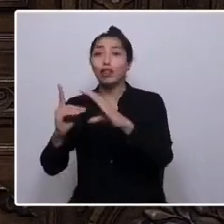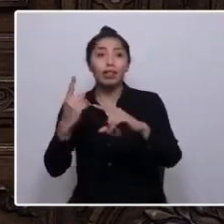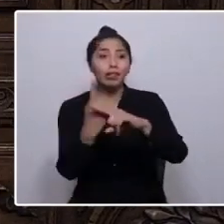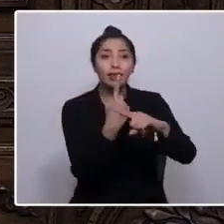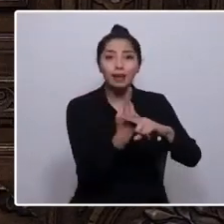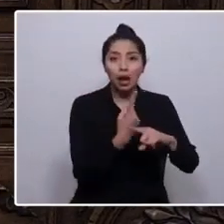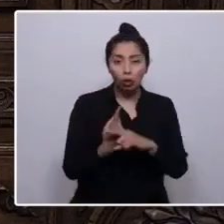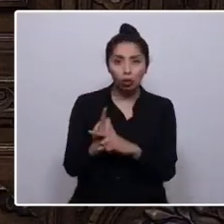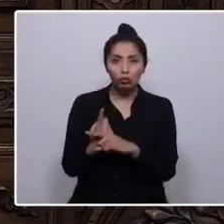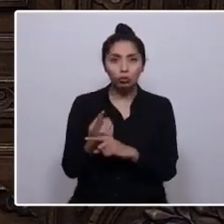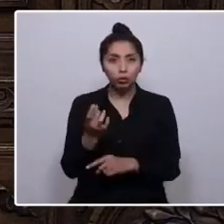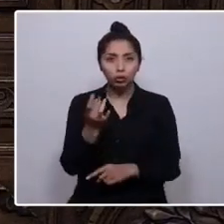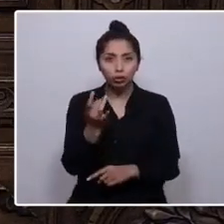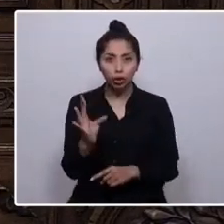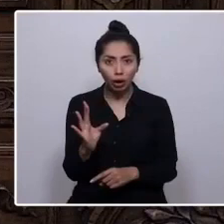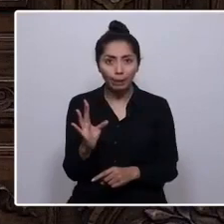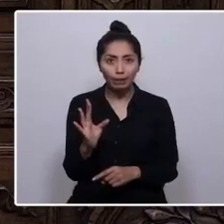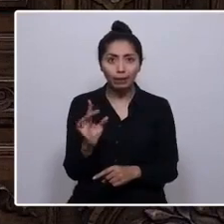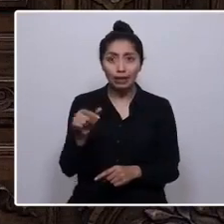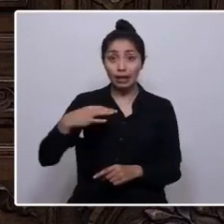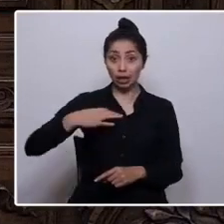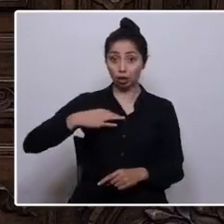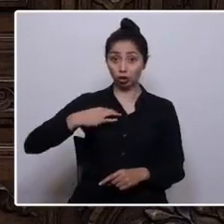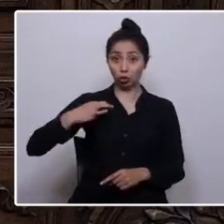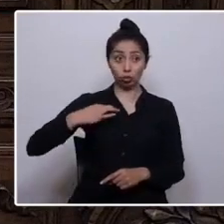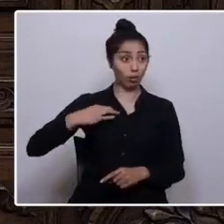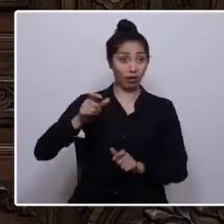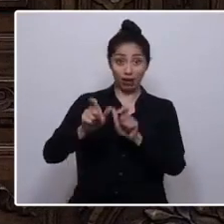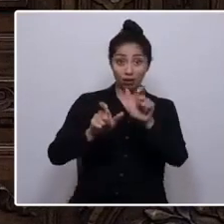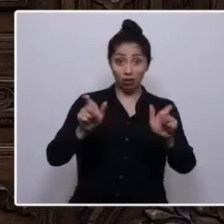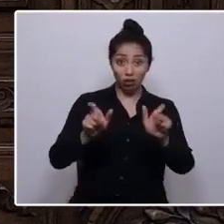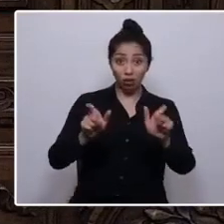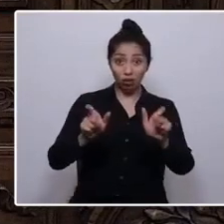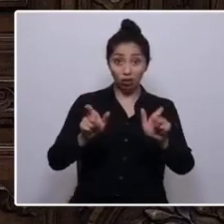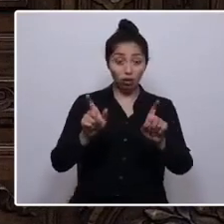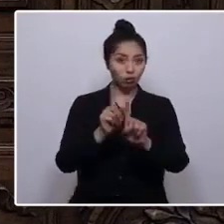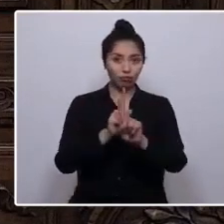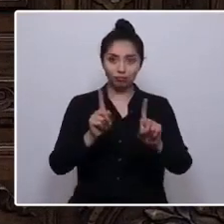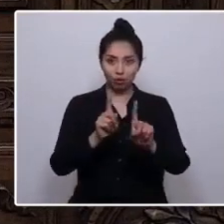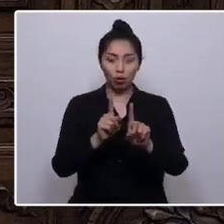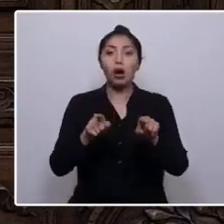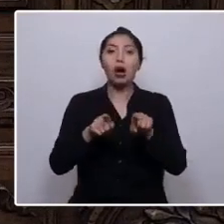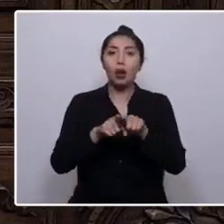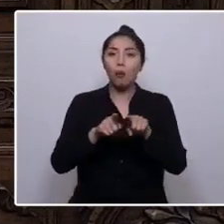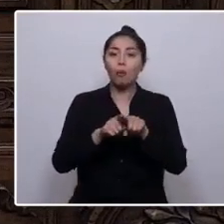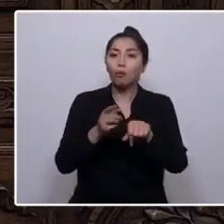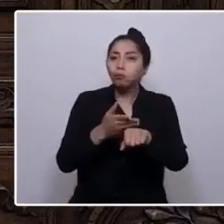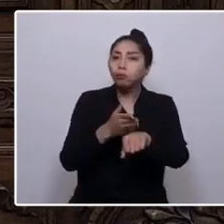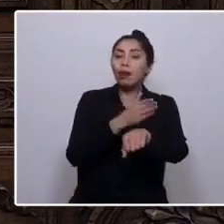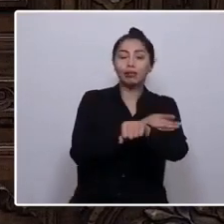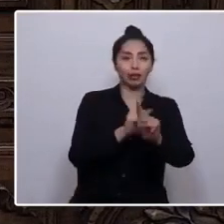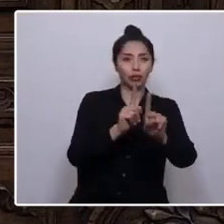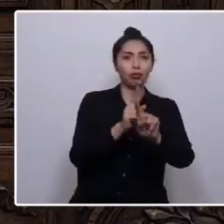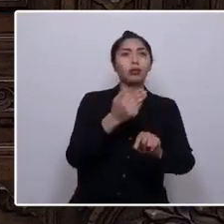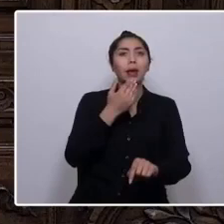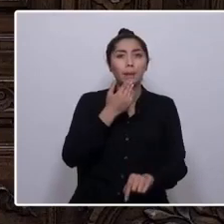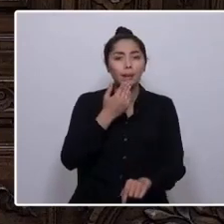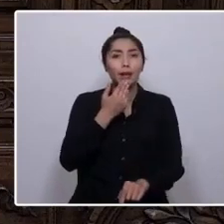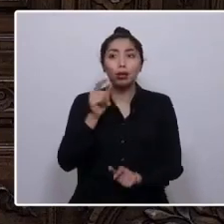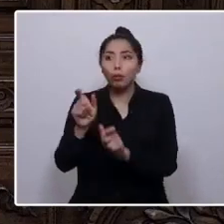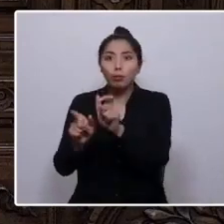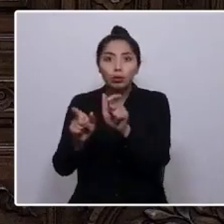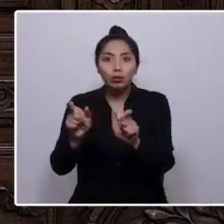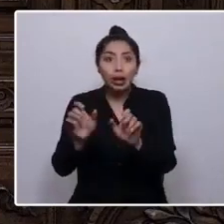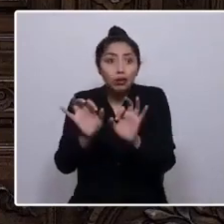se está dando entre ciudadanos y ciudadanas, como en épocas pretéridas, sino con sujetos que nunca